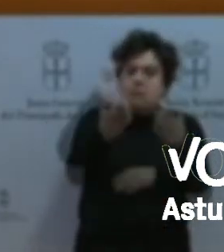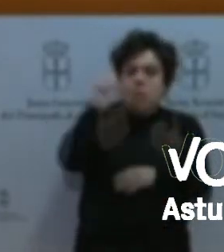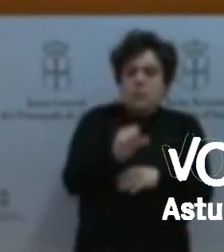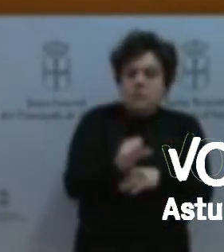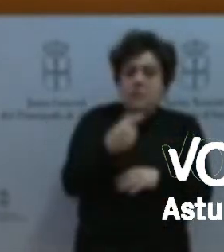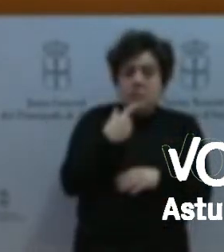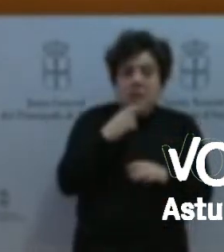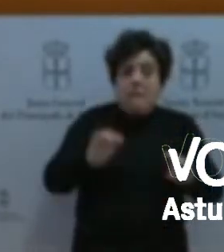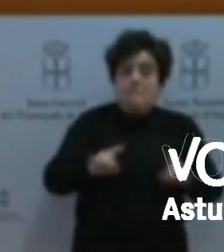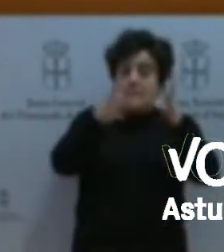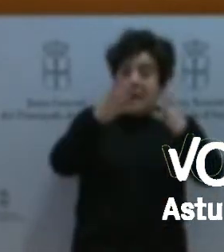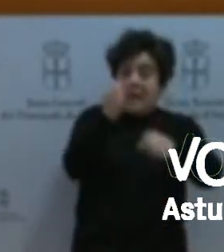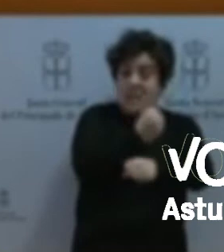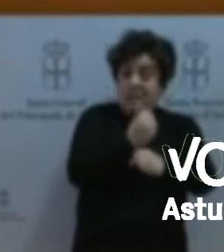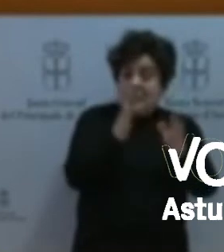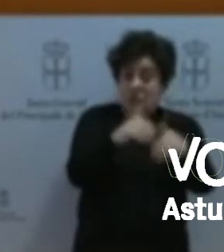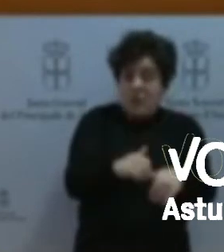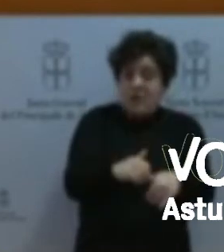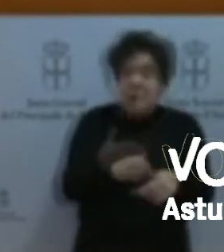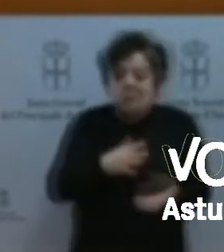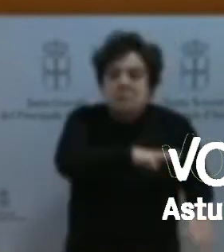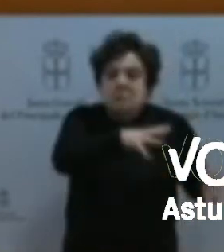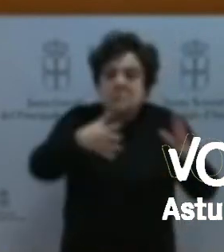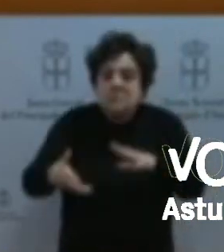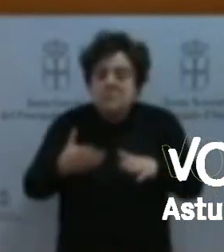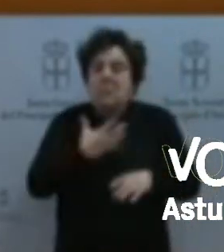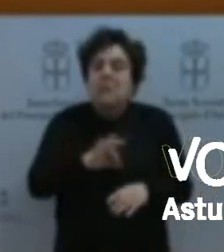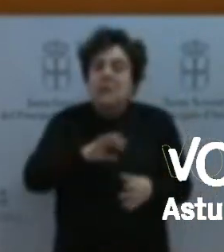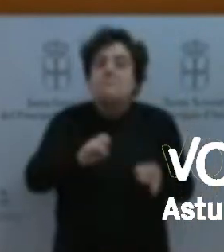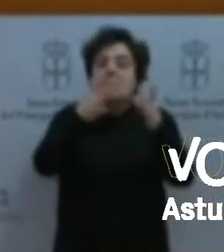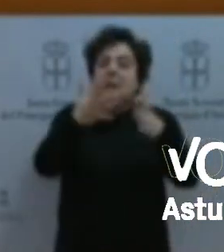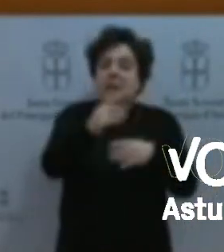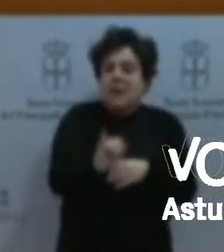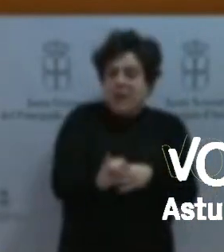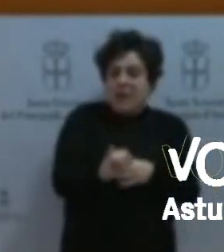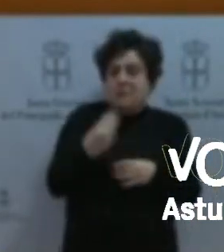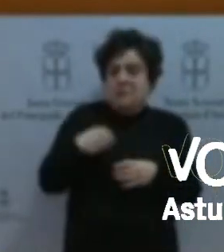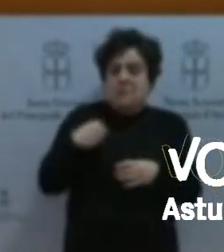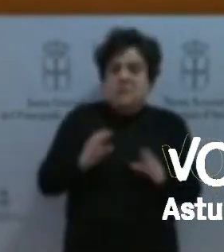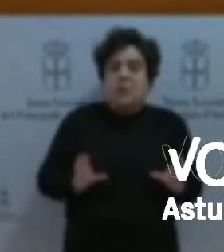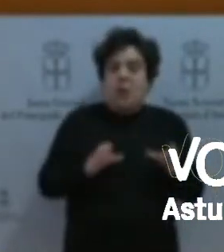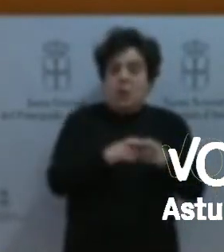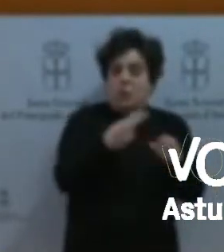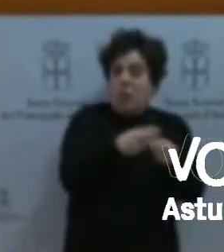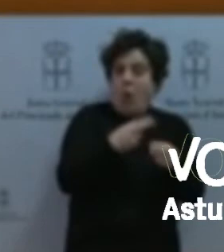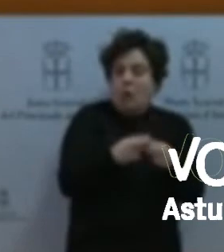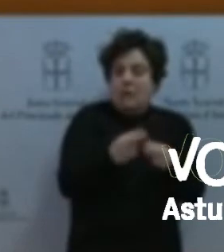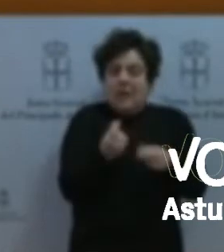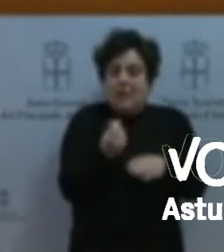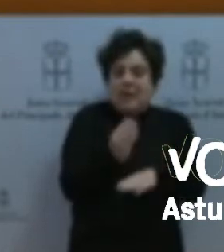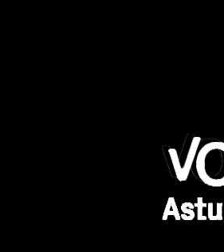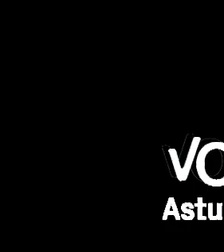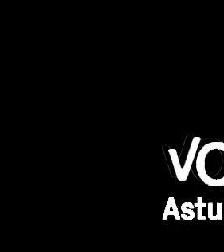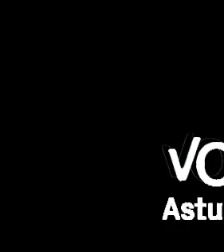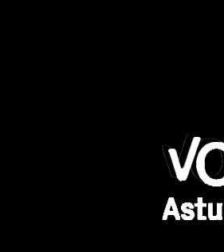existe. Como le han cambiado la cara a alguno que otro grupo con las migajas que les ha ofrecido el Partido Socialista y que de tan buen gusto han